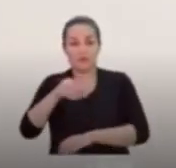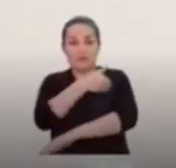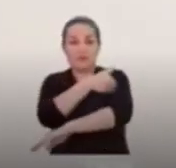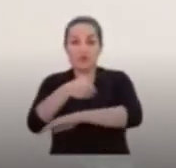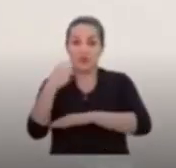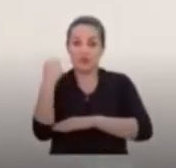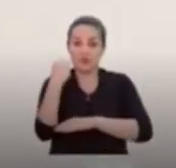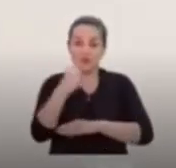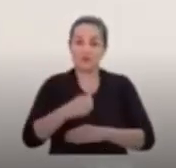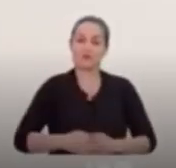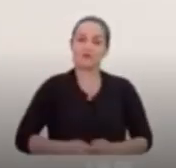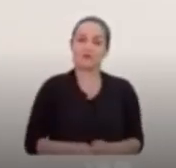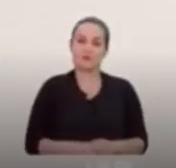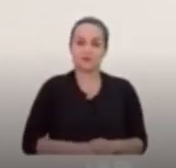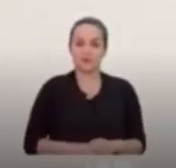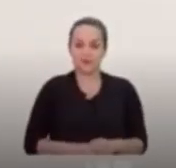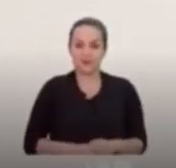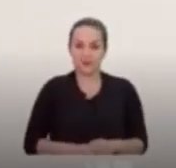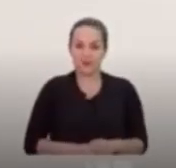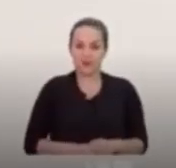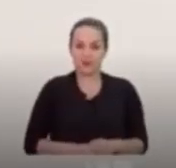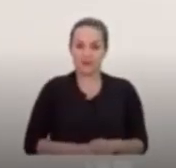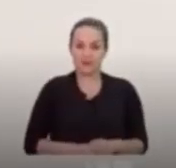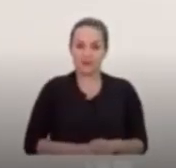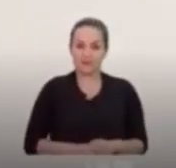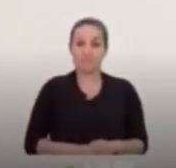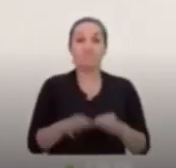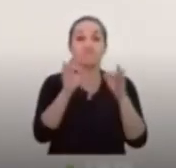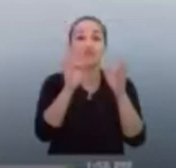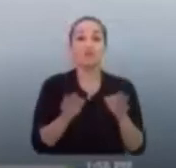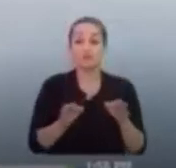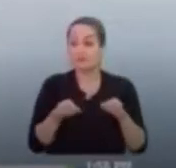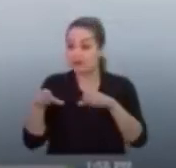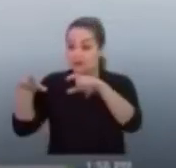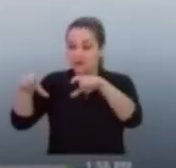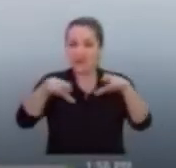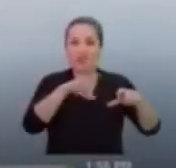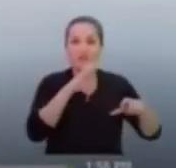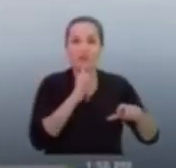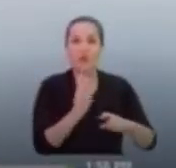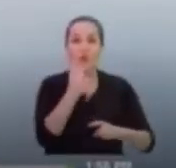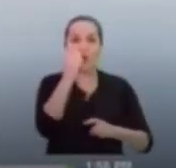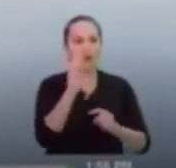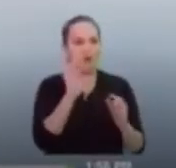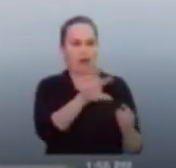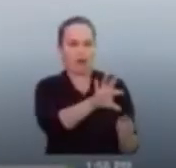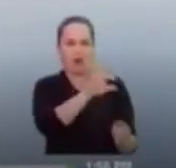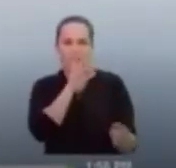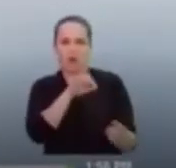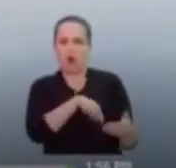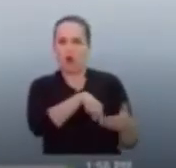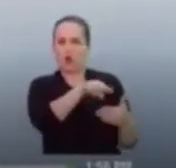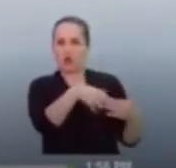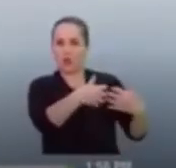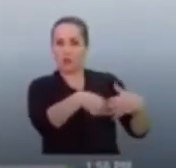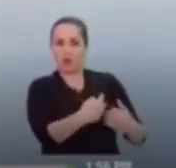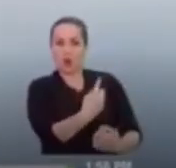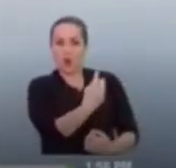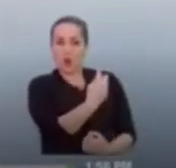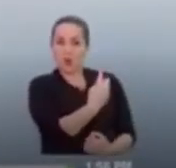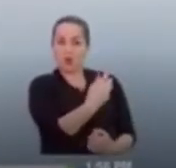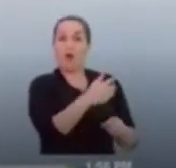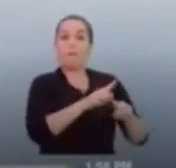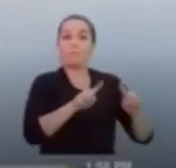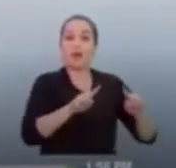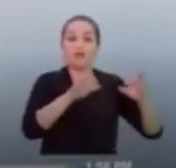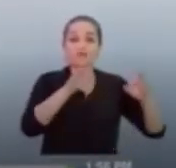direccionado a un solo contratista en medio de múltiples ilegalidades. Pero no fueron terminadas, aunque sí se consiguieron más recursos y